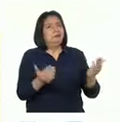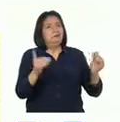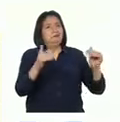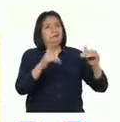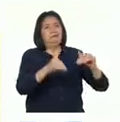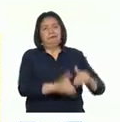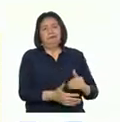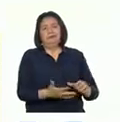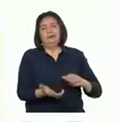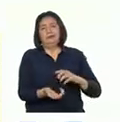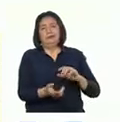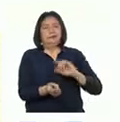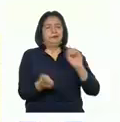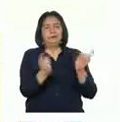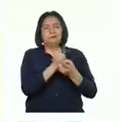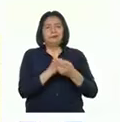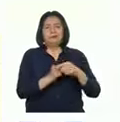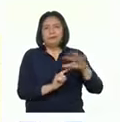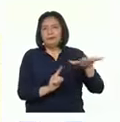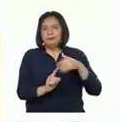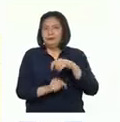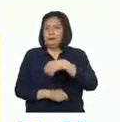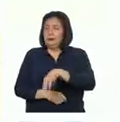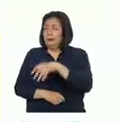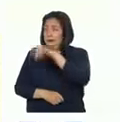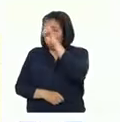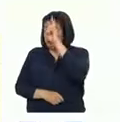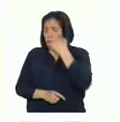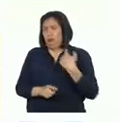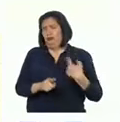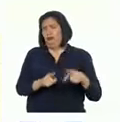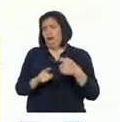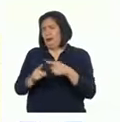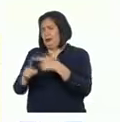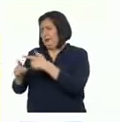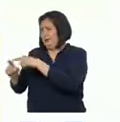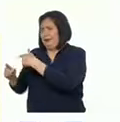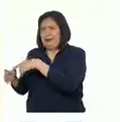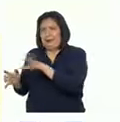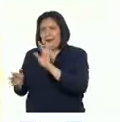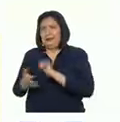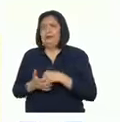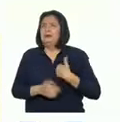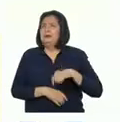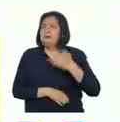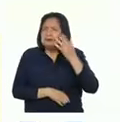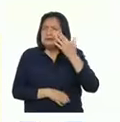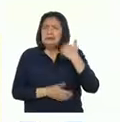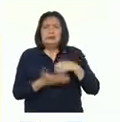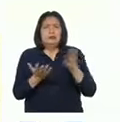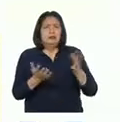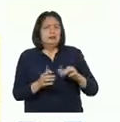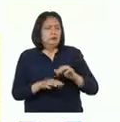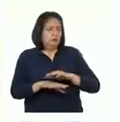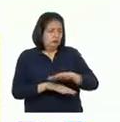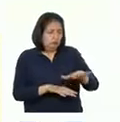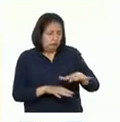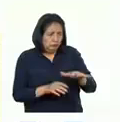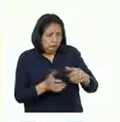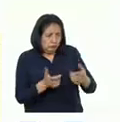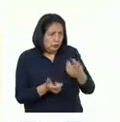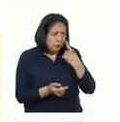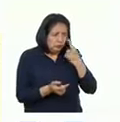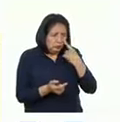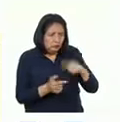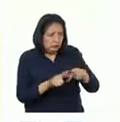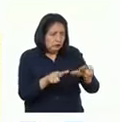alterar el ambiente. El Perú es un país megadiverso en el que el conocimiento sobre los ecosistemas está en constante crecimiento.